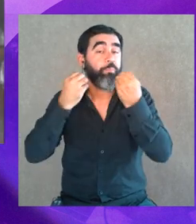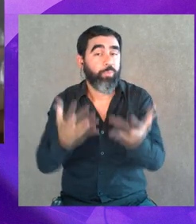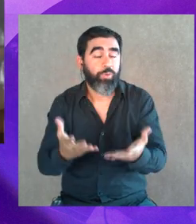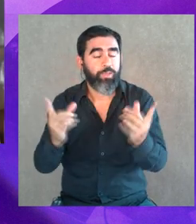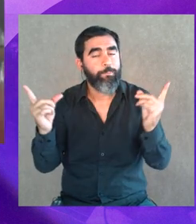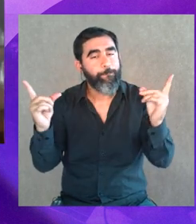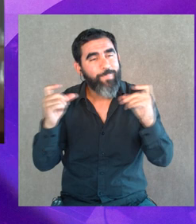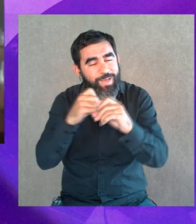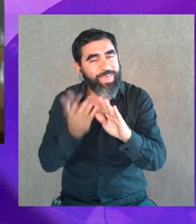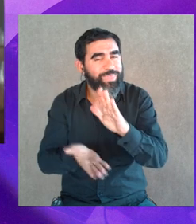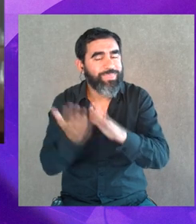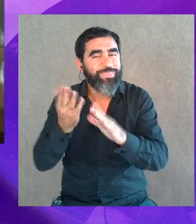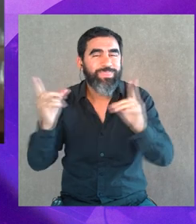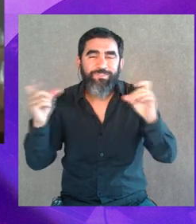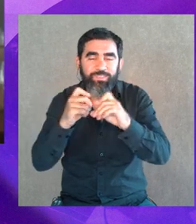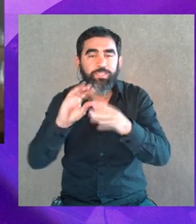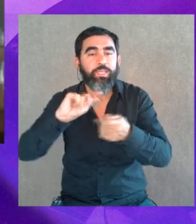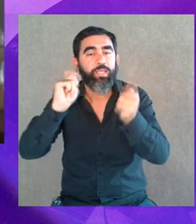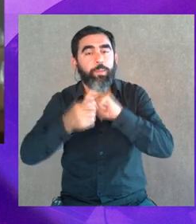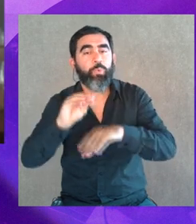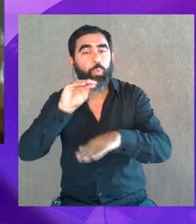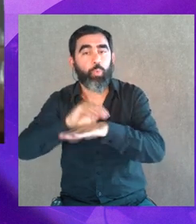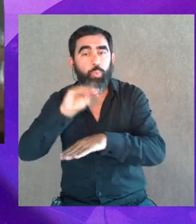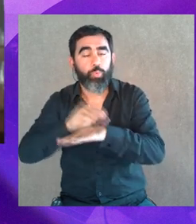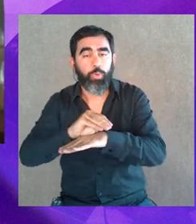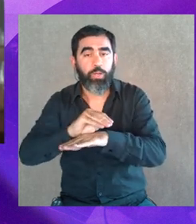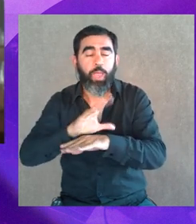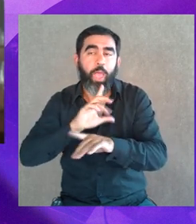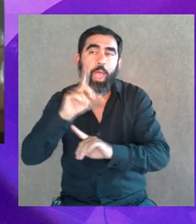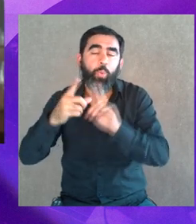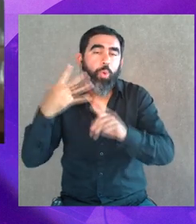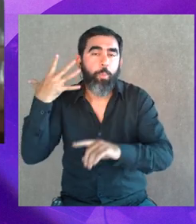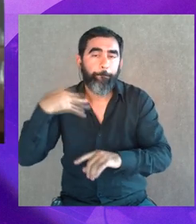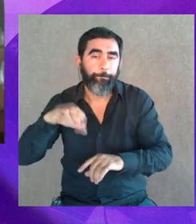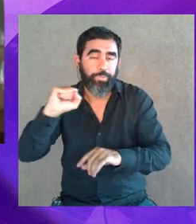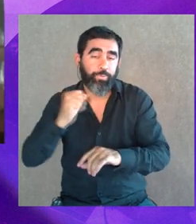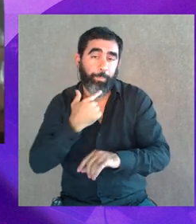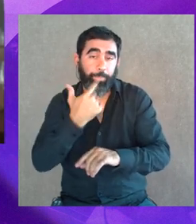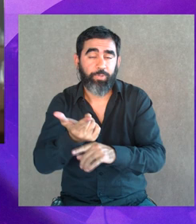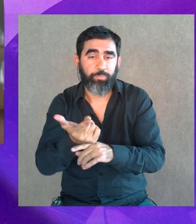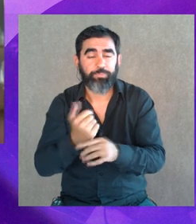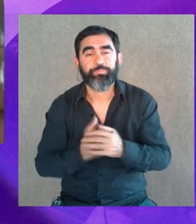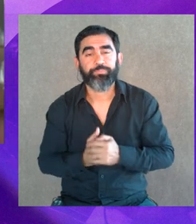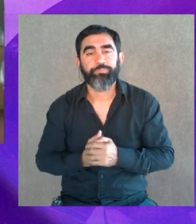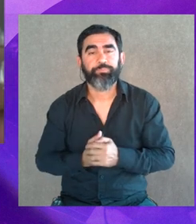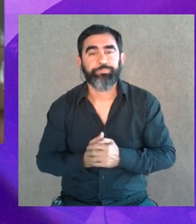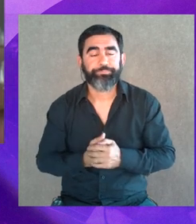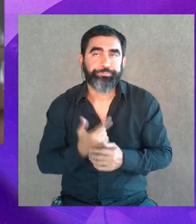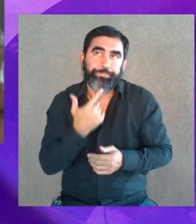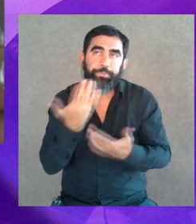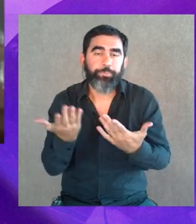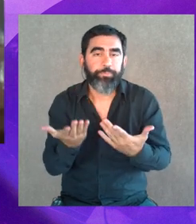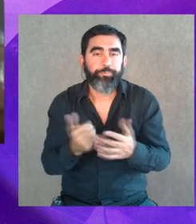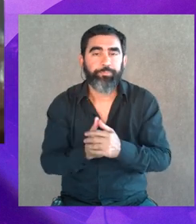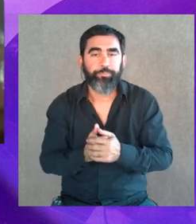Porque sí, porque lo que más cuesta es el cambio cultural. Claro. Porque tenemos algunos mitos, por ejemplo,